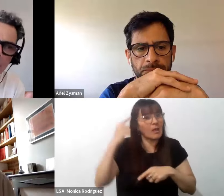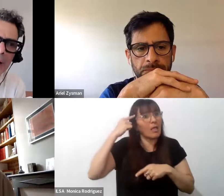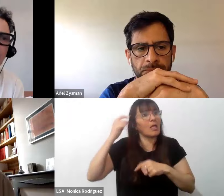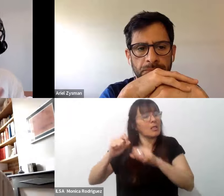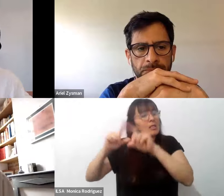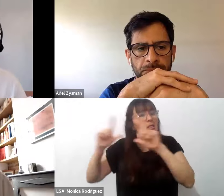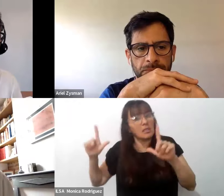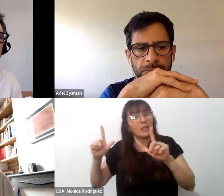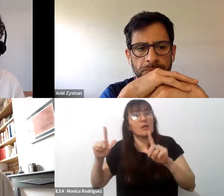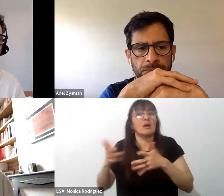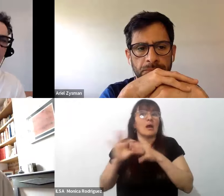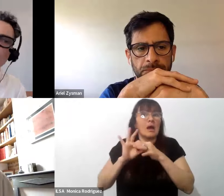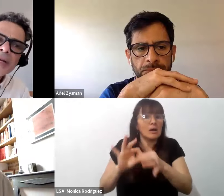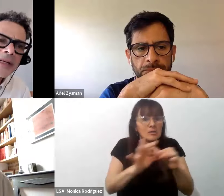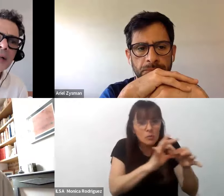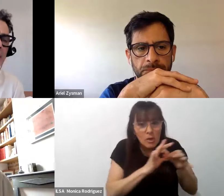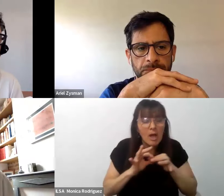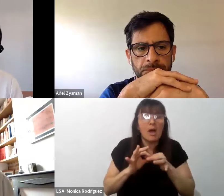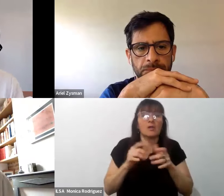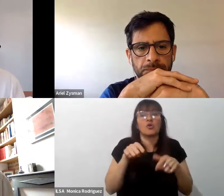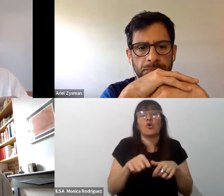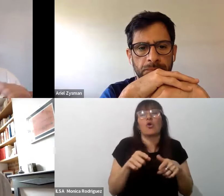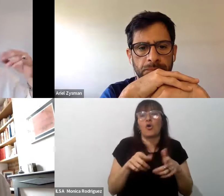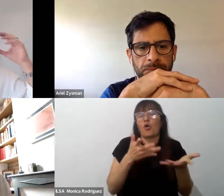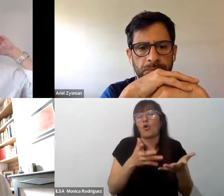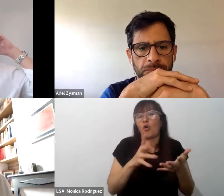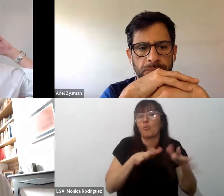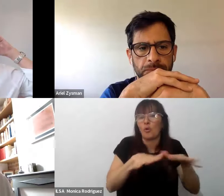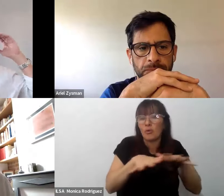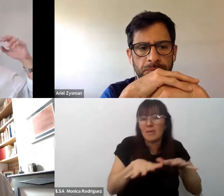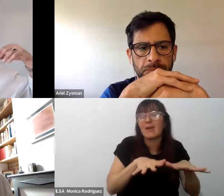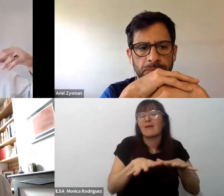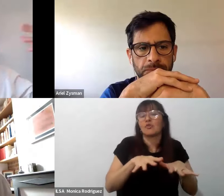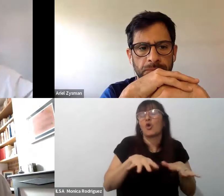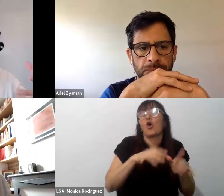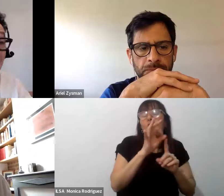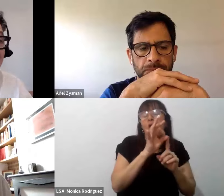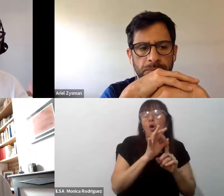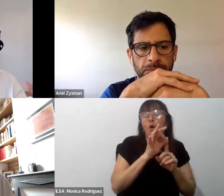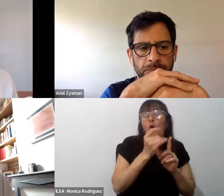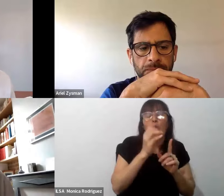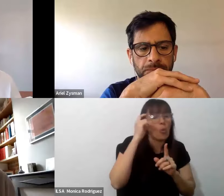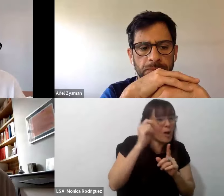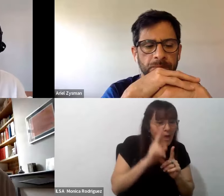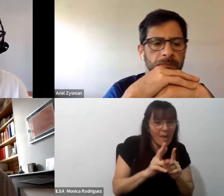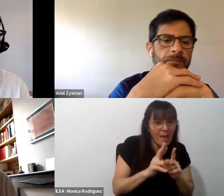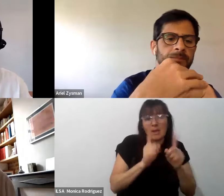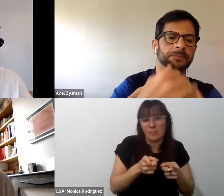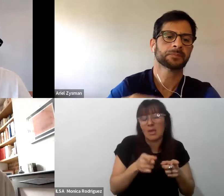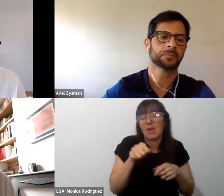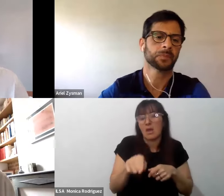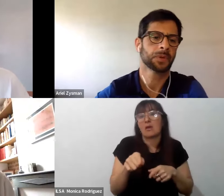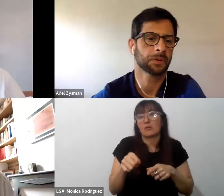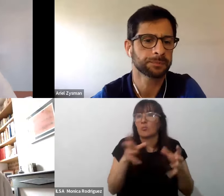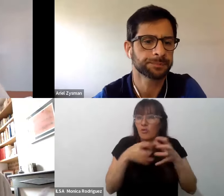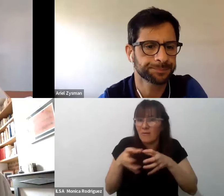articulándose también con el movimiento queer y con otras con otros debates que favorecen a estas